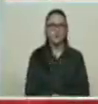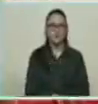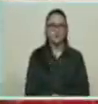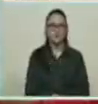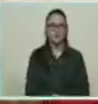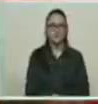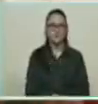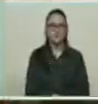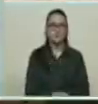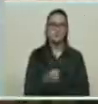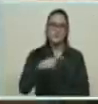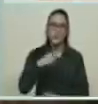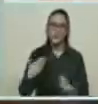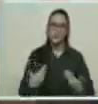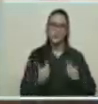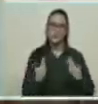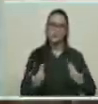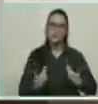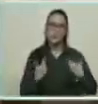Pero sufrimos.